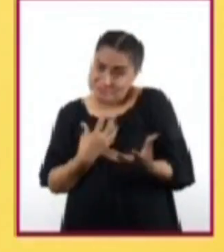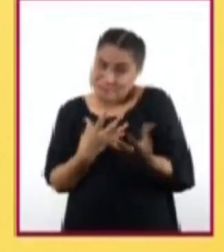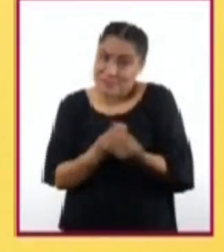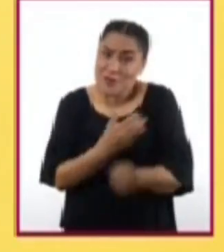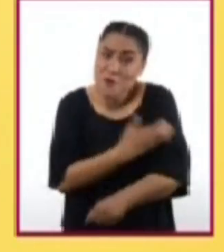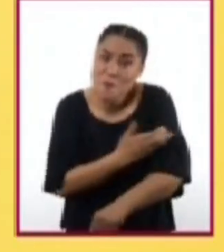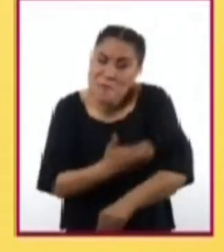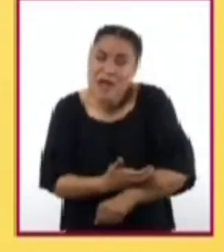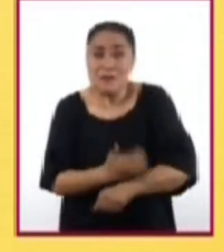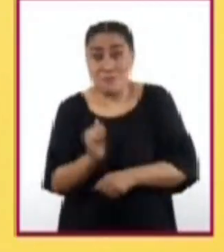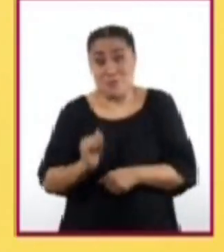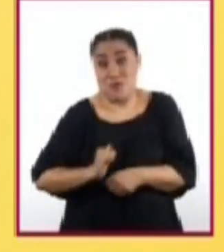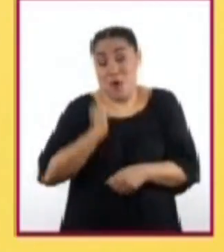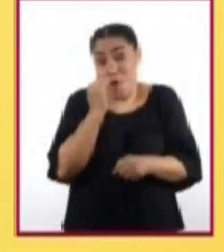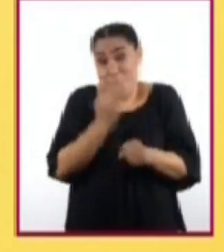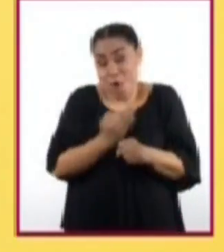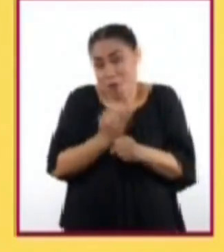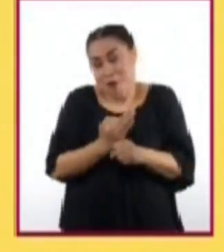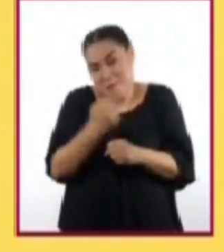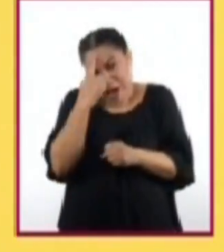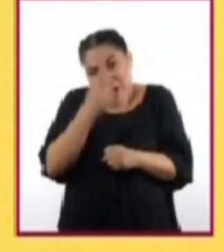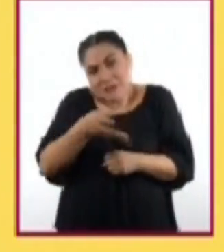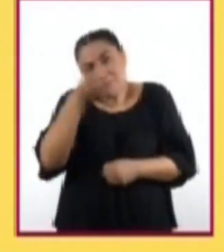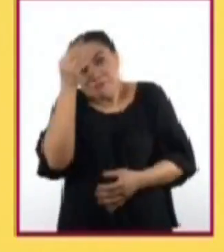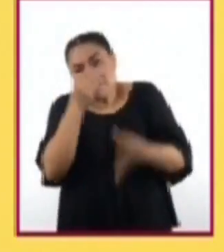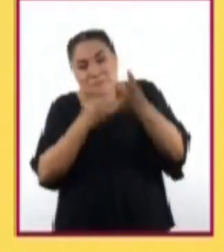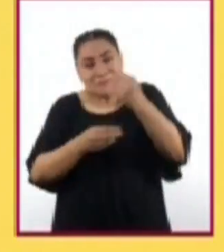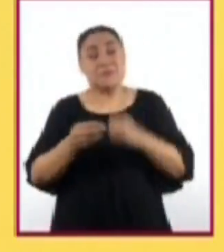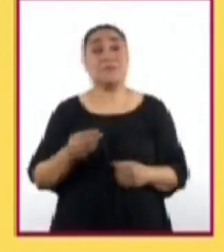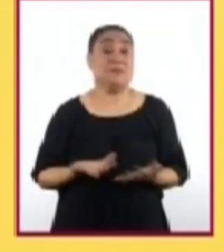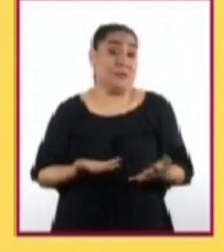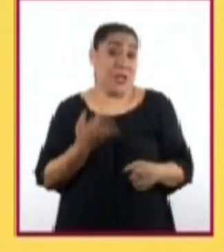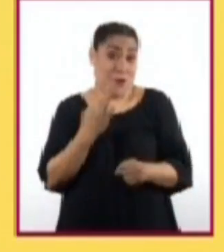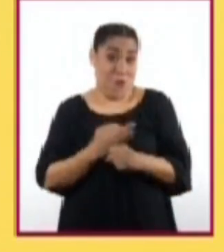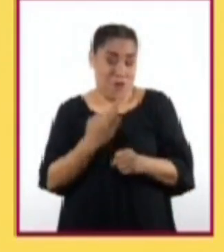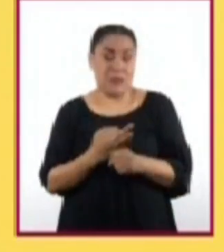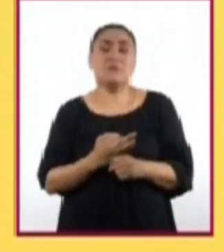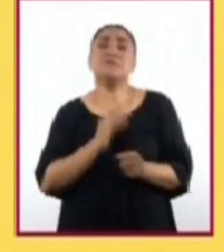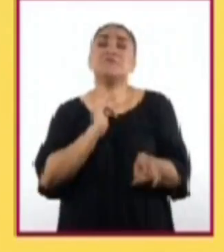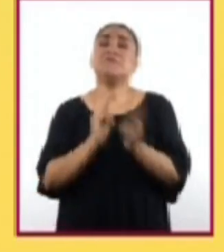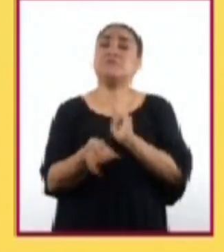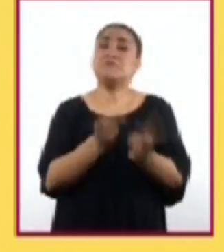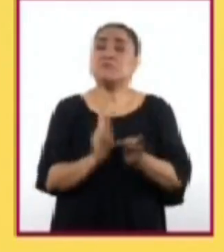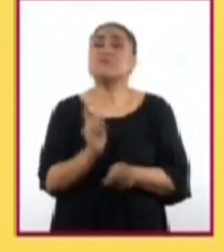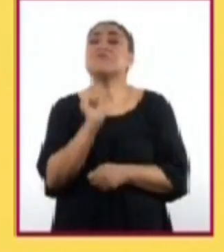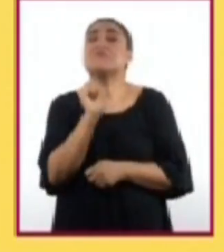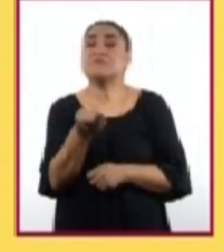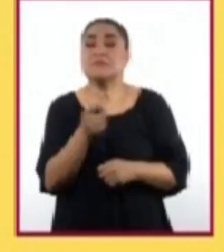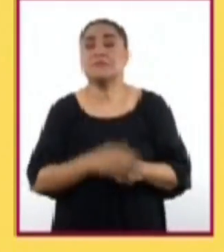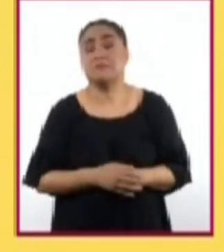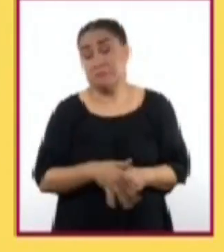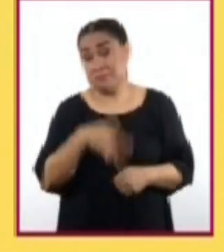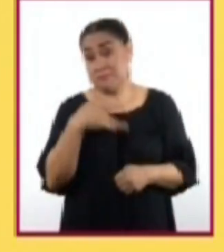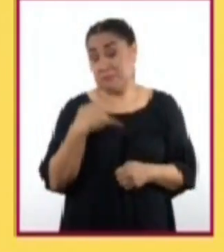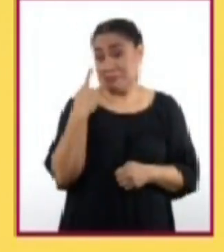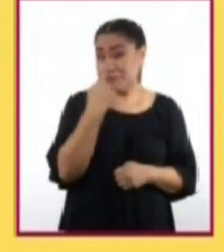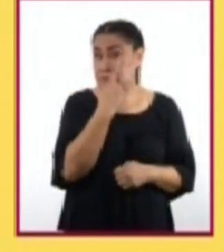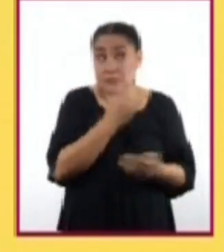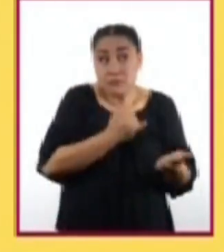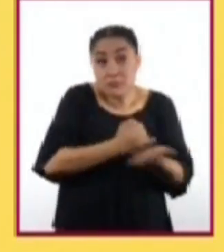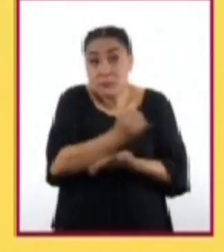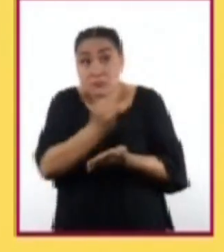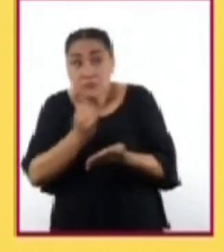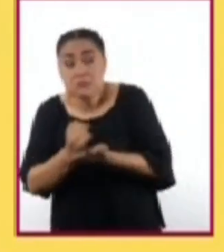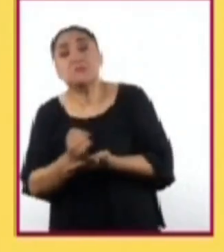aproveches este tiempo para aprender. Por ello, en esta ocasión hablaremos acerca de la toma de decisiones y